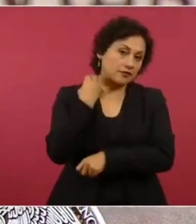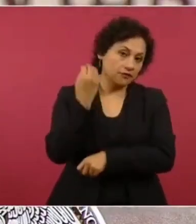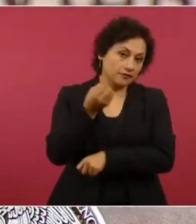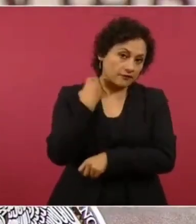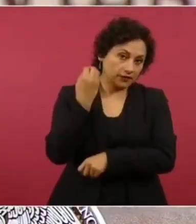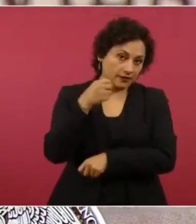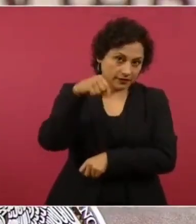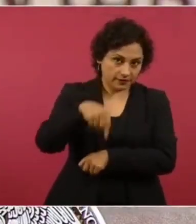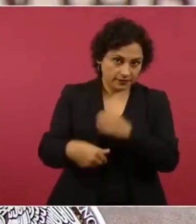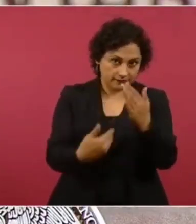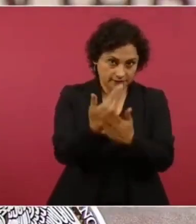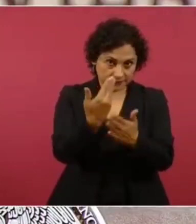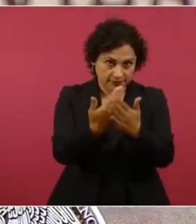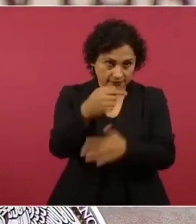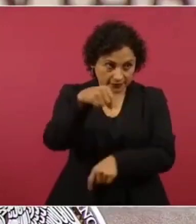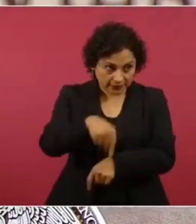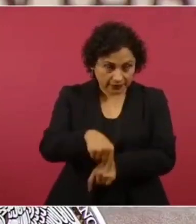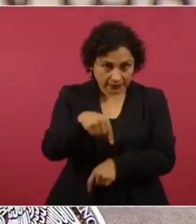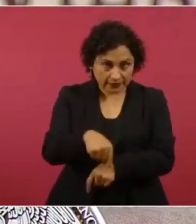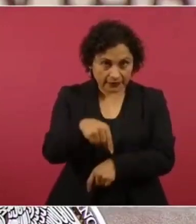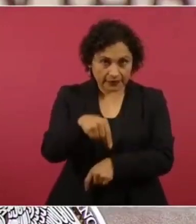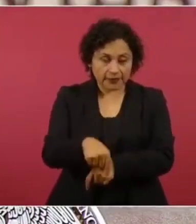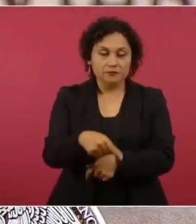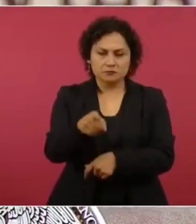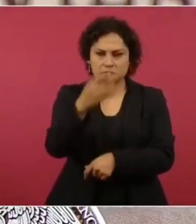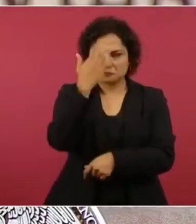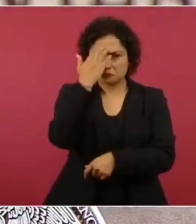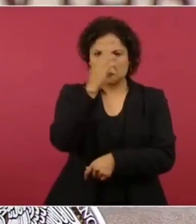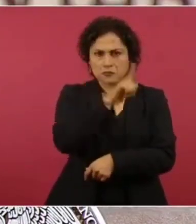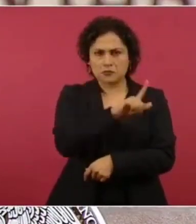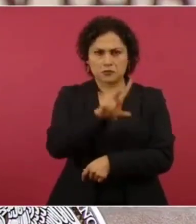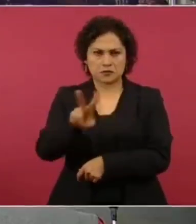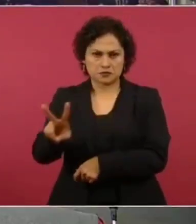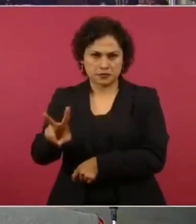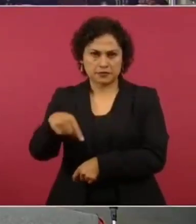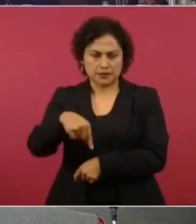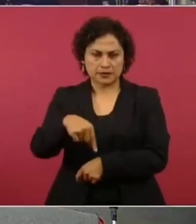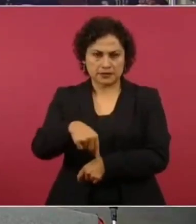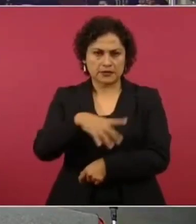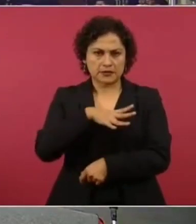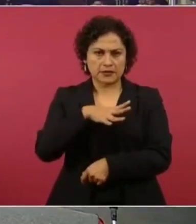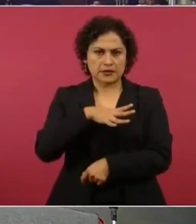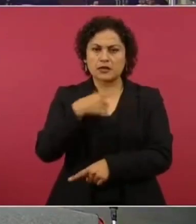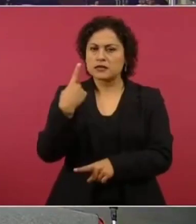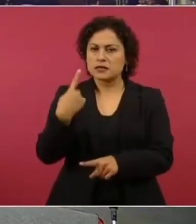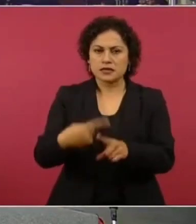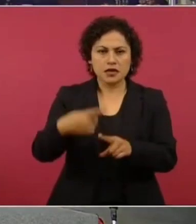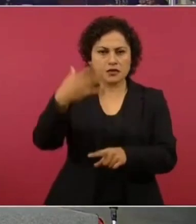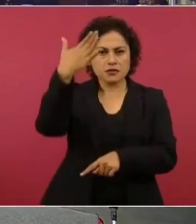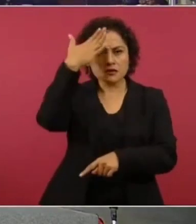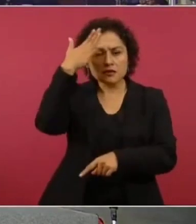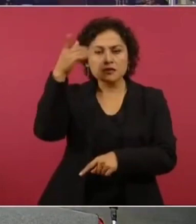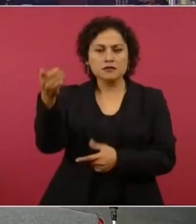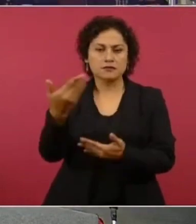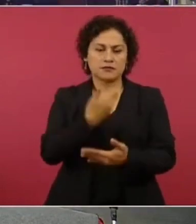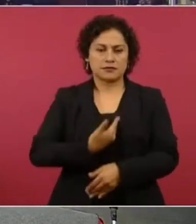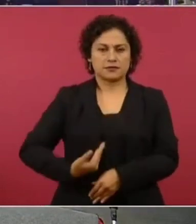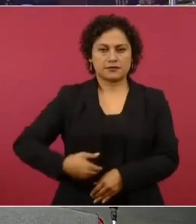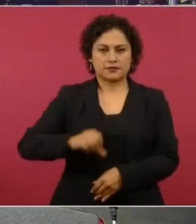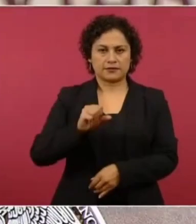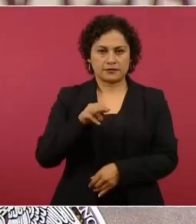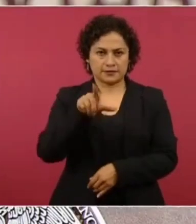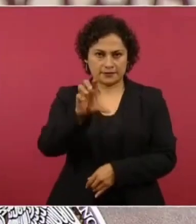presentan en este salón de lunes a viernes y que encabeza el presidente Andrés Manuel López Obrador.